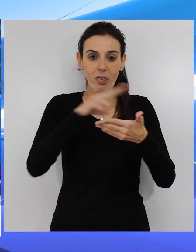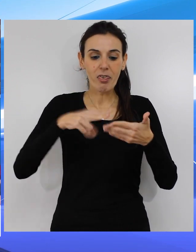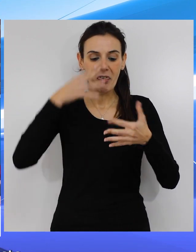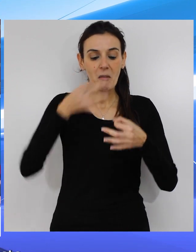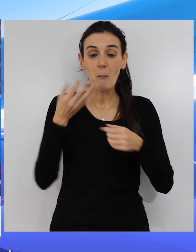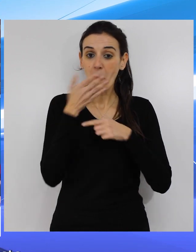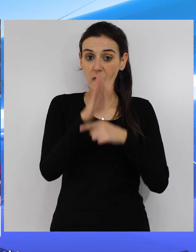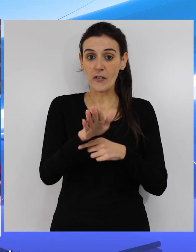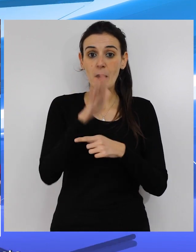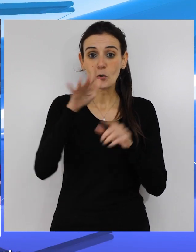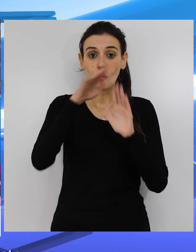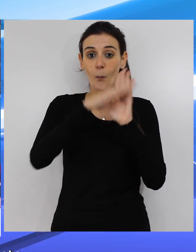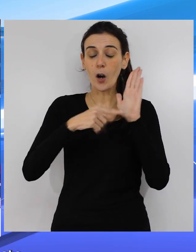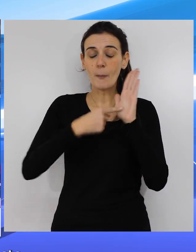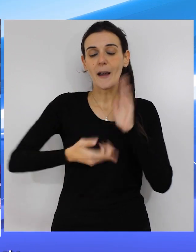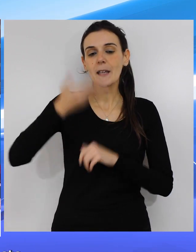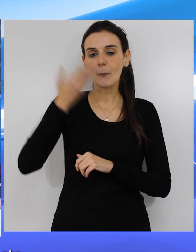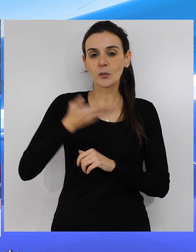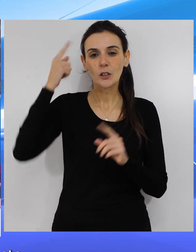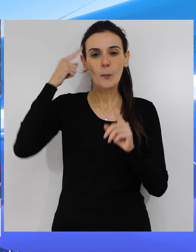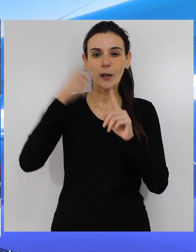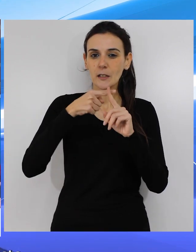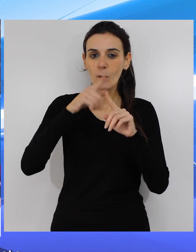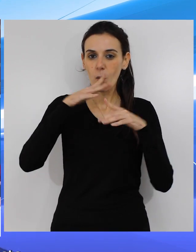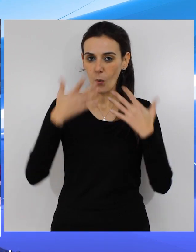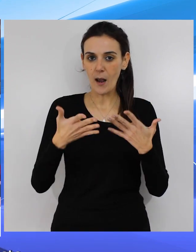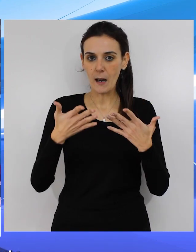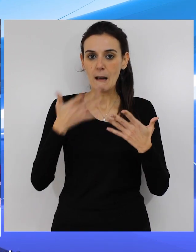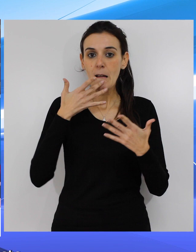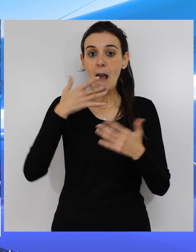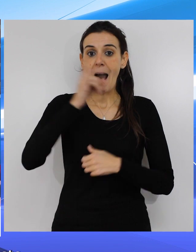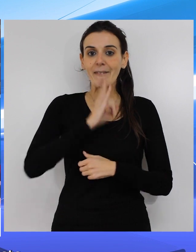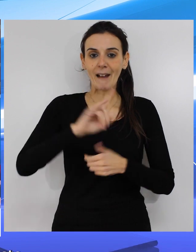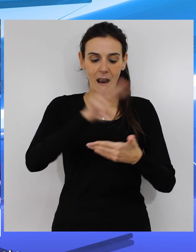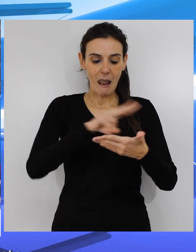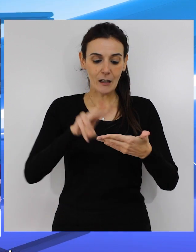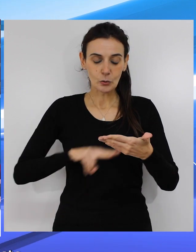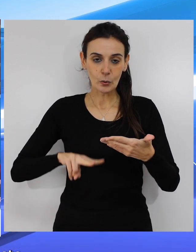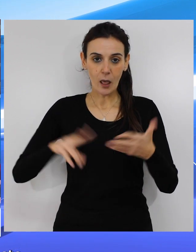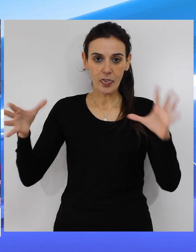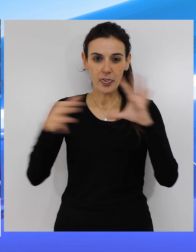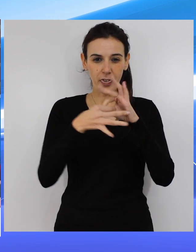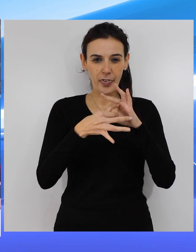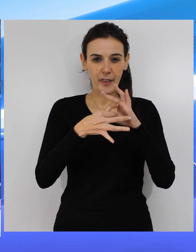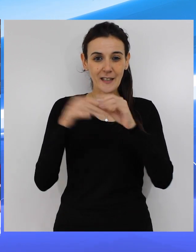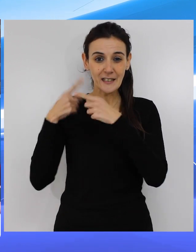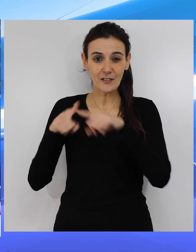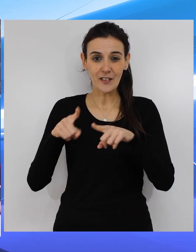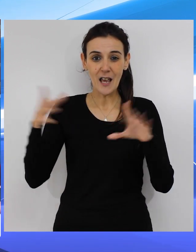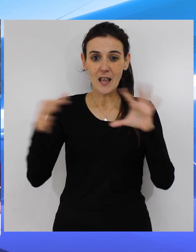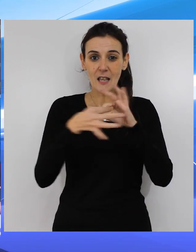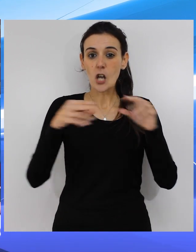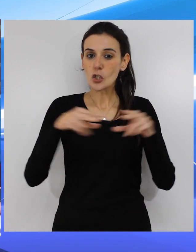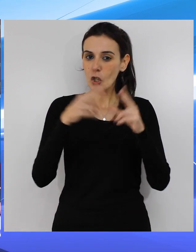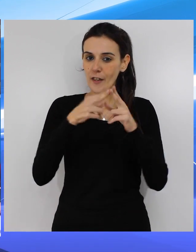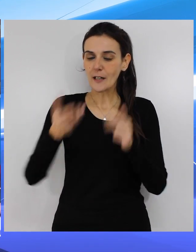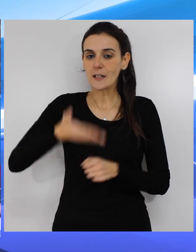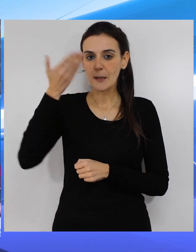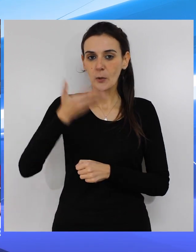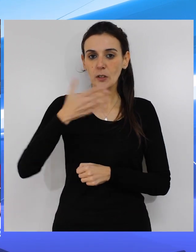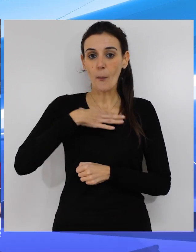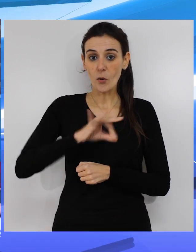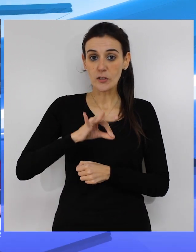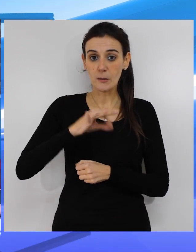lector. Con lo cual, programas como estos lo que pretenden es, a través de la lectura, limar diferencias sociales, limar